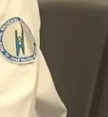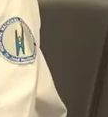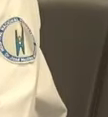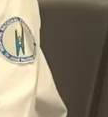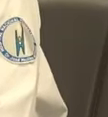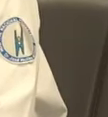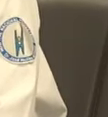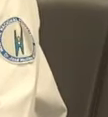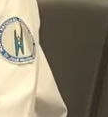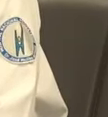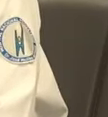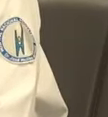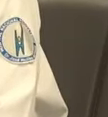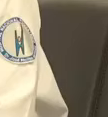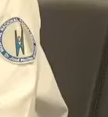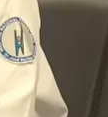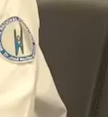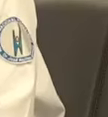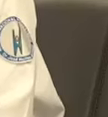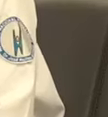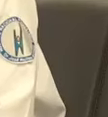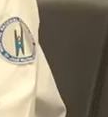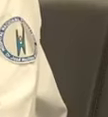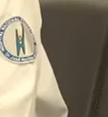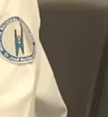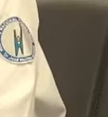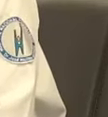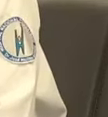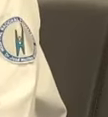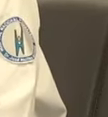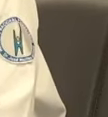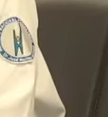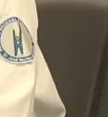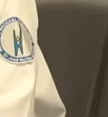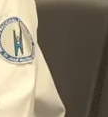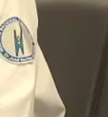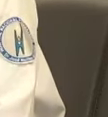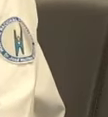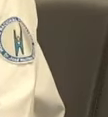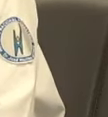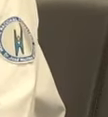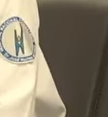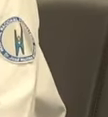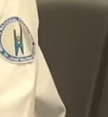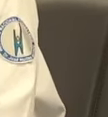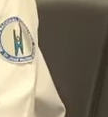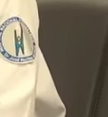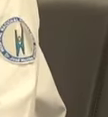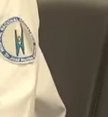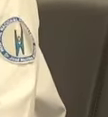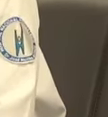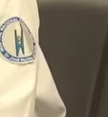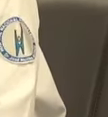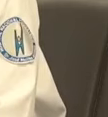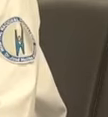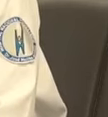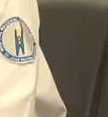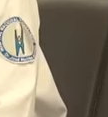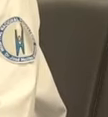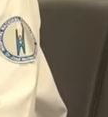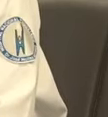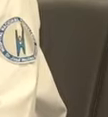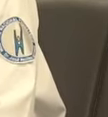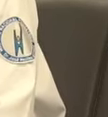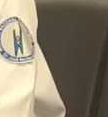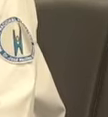planeados solo atender 20 pacientes, ahorita estamos atendiendo 101. Eso nos ha permitido pues a nosotros dar